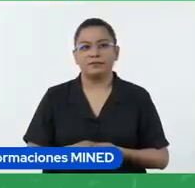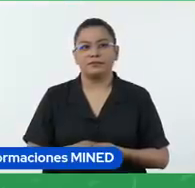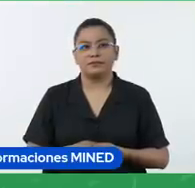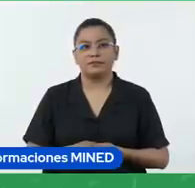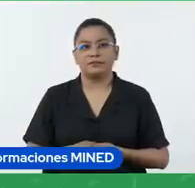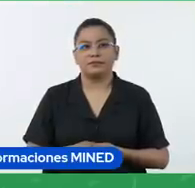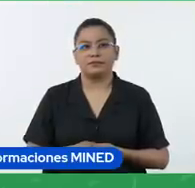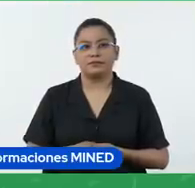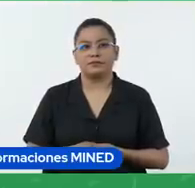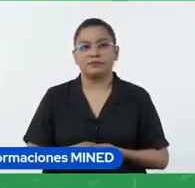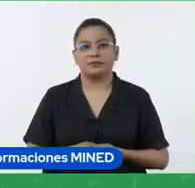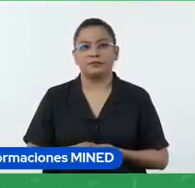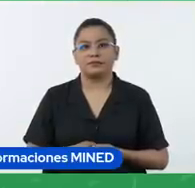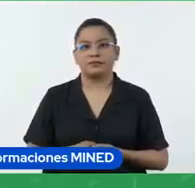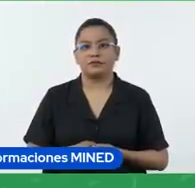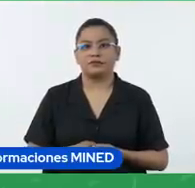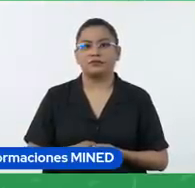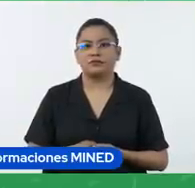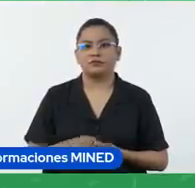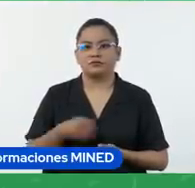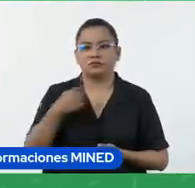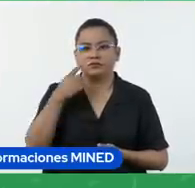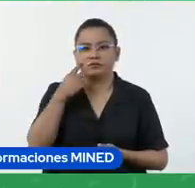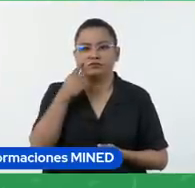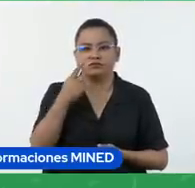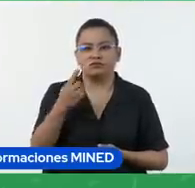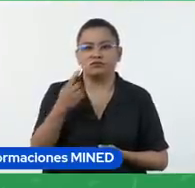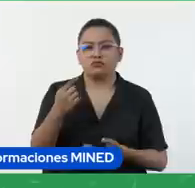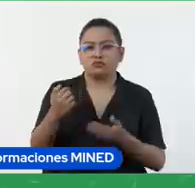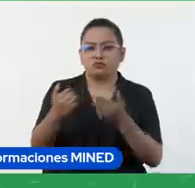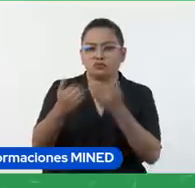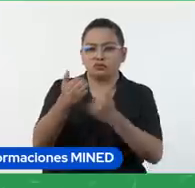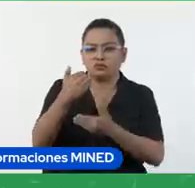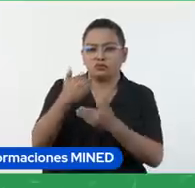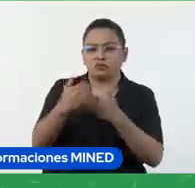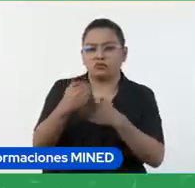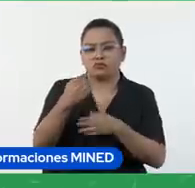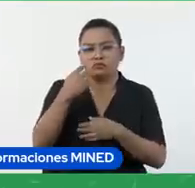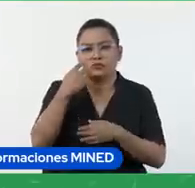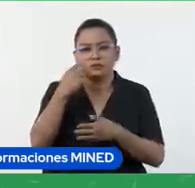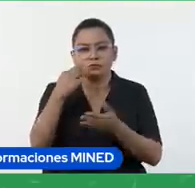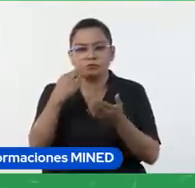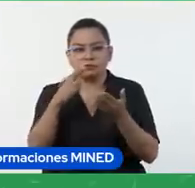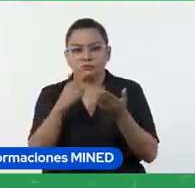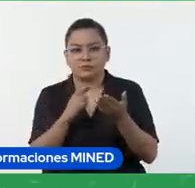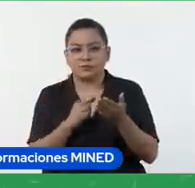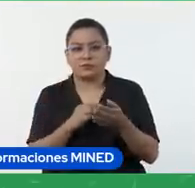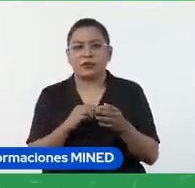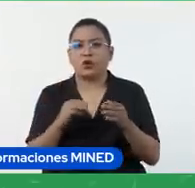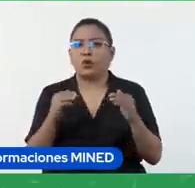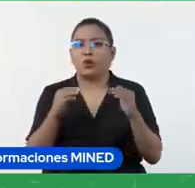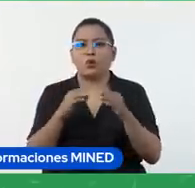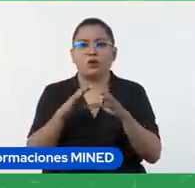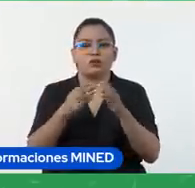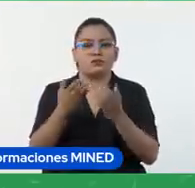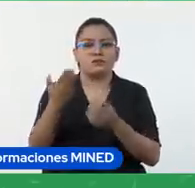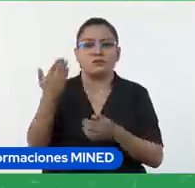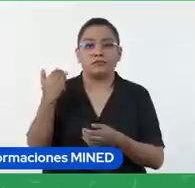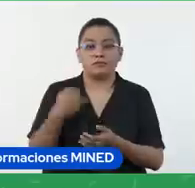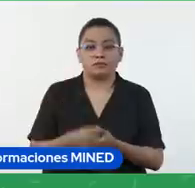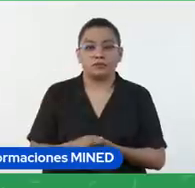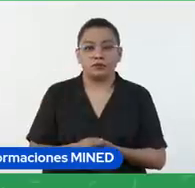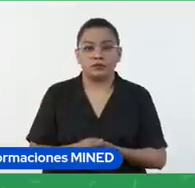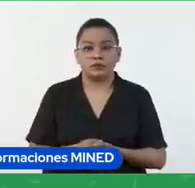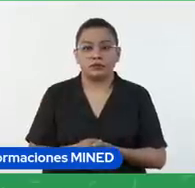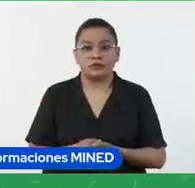Ya, yo voy a ir leyendo algunas respuestas, al igual que en las sesiones anteriores. Veo que hay alguien evalúa de forma